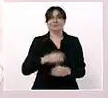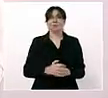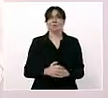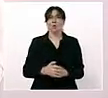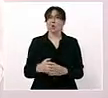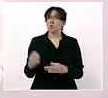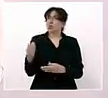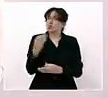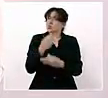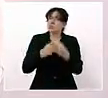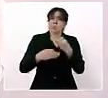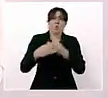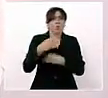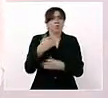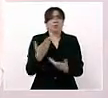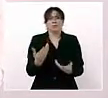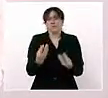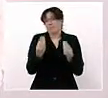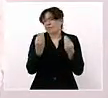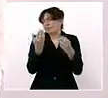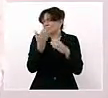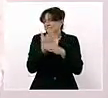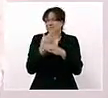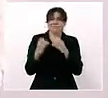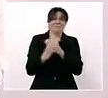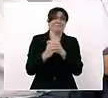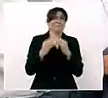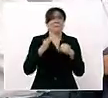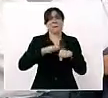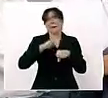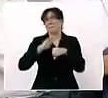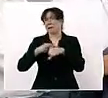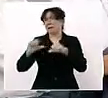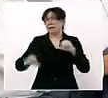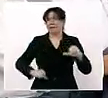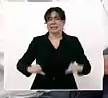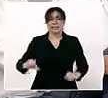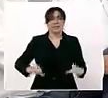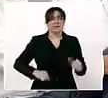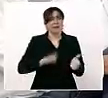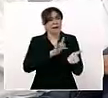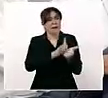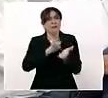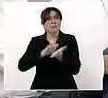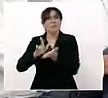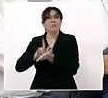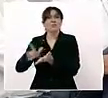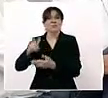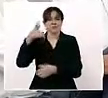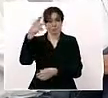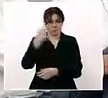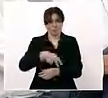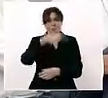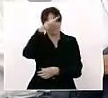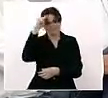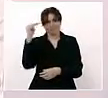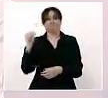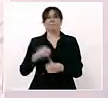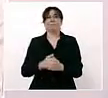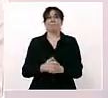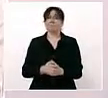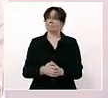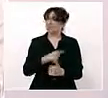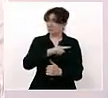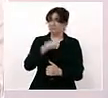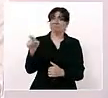esto y muchas otras acciones en apoyo al pueblo de Nayarit, que lo